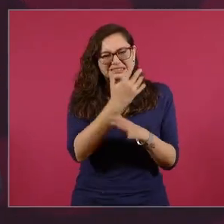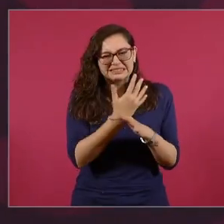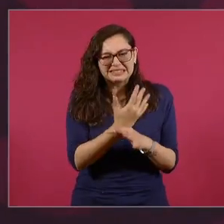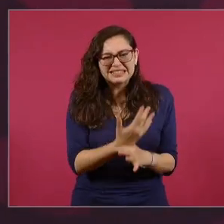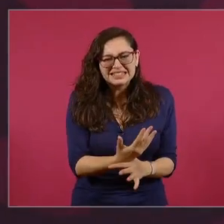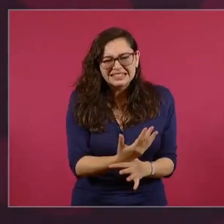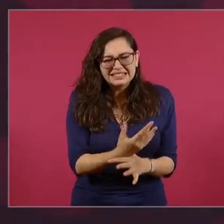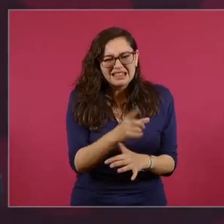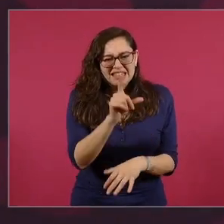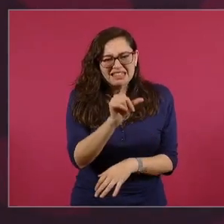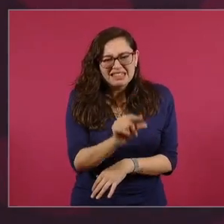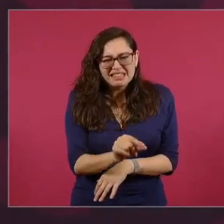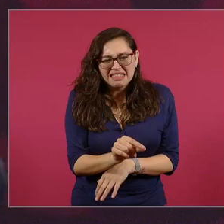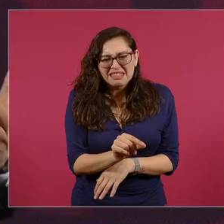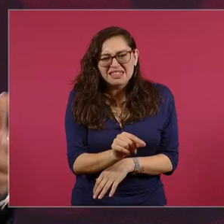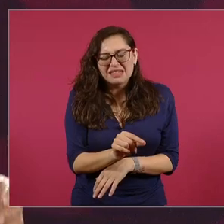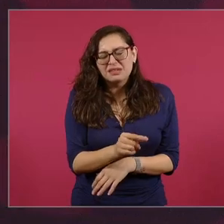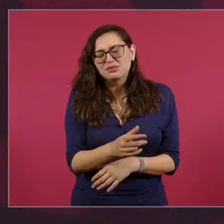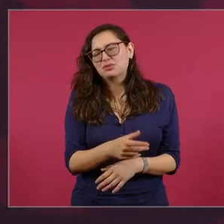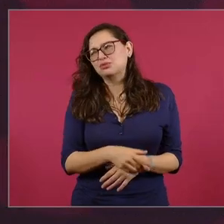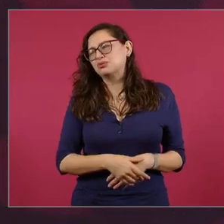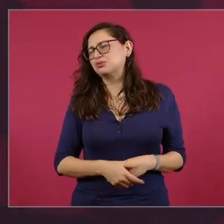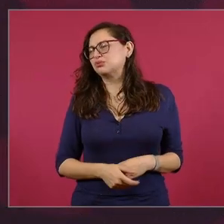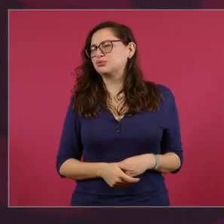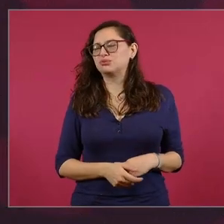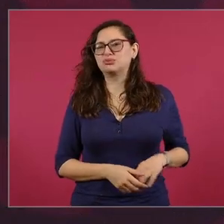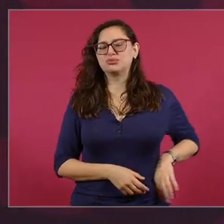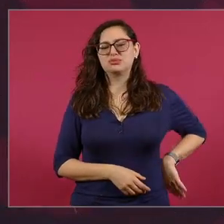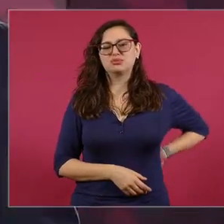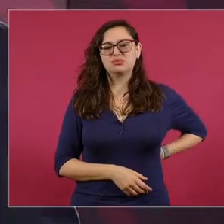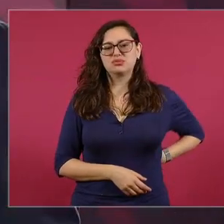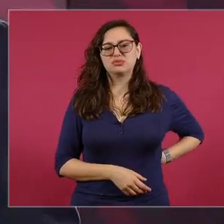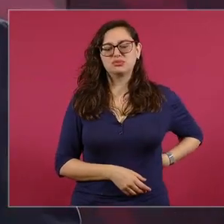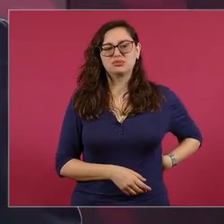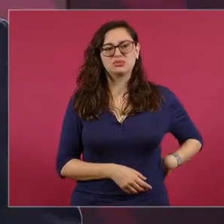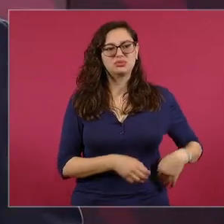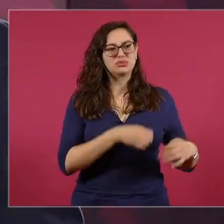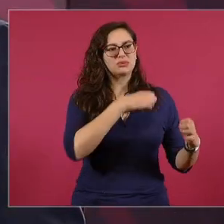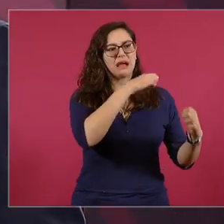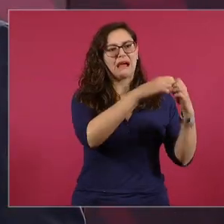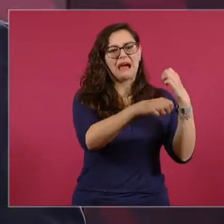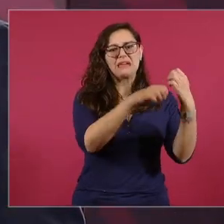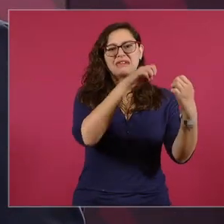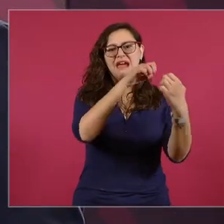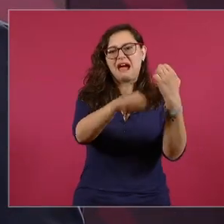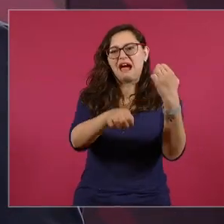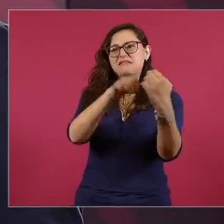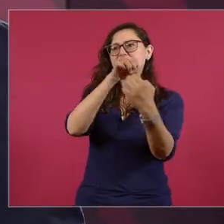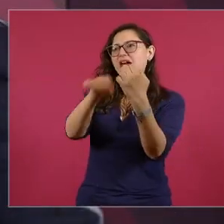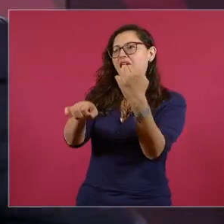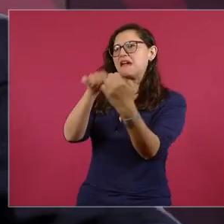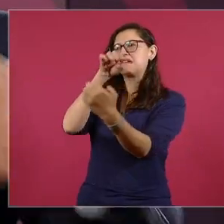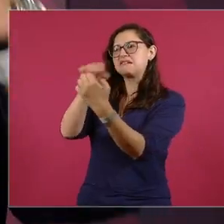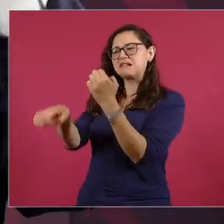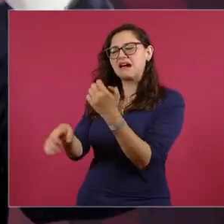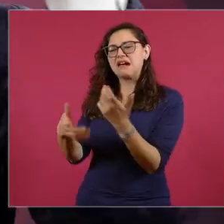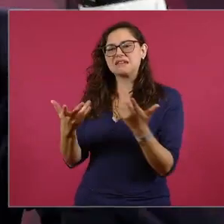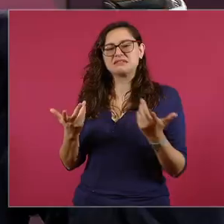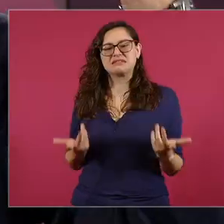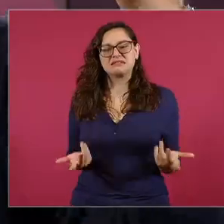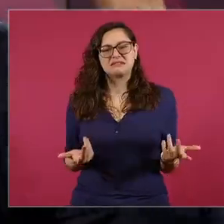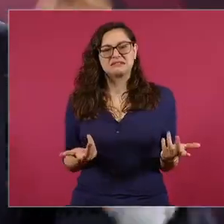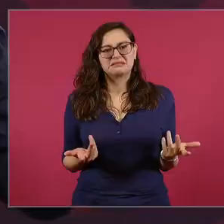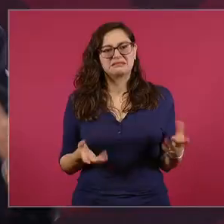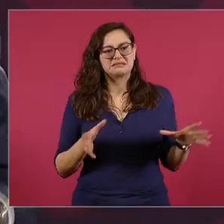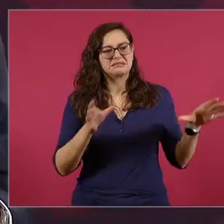me engañaron tanto tiempo y los medios. Hermanos,